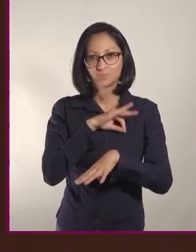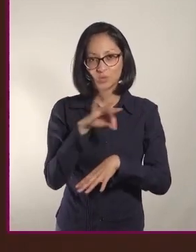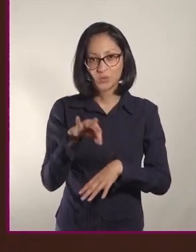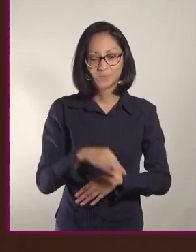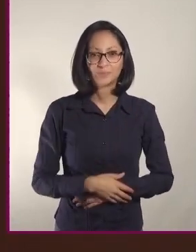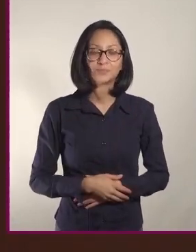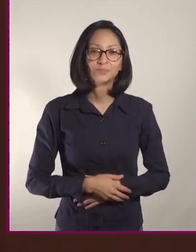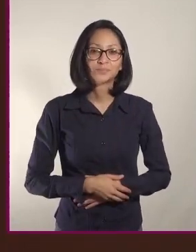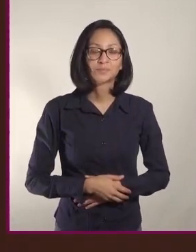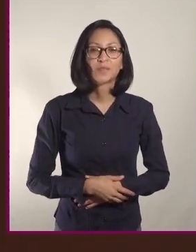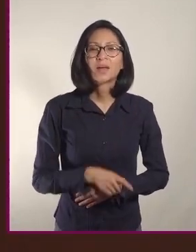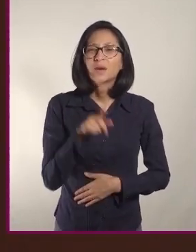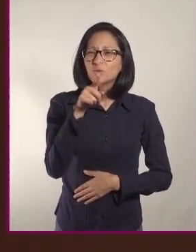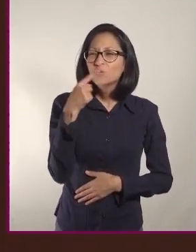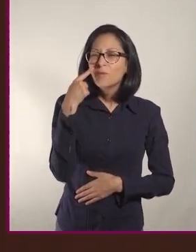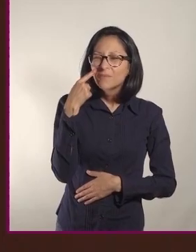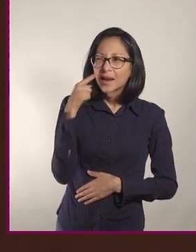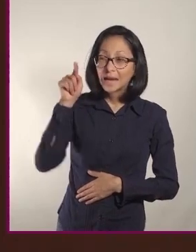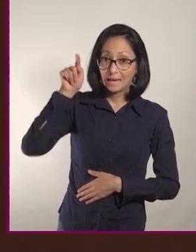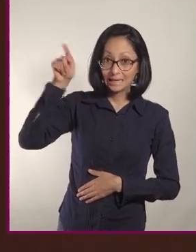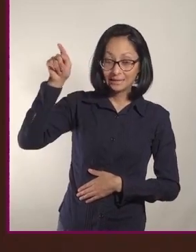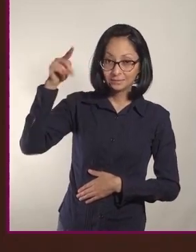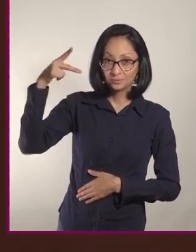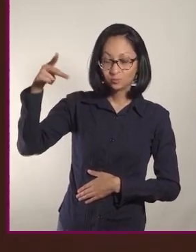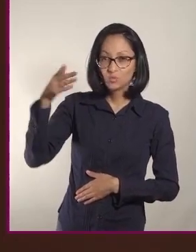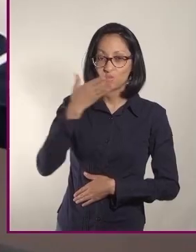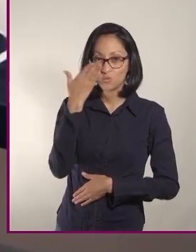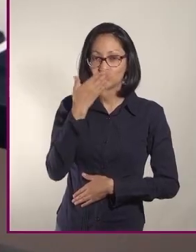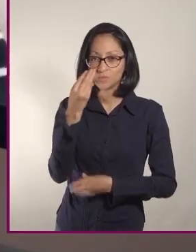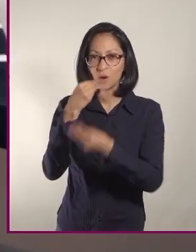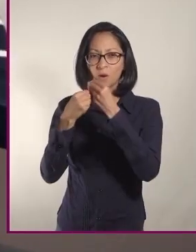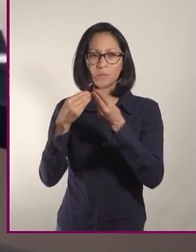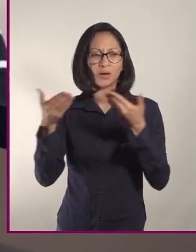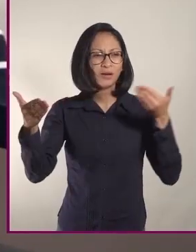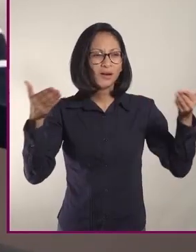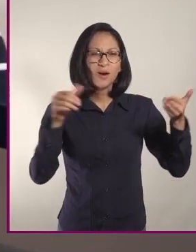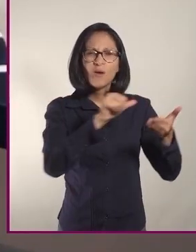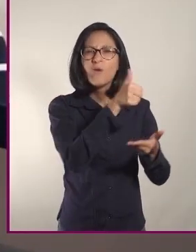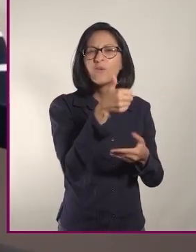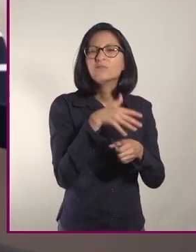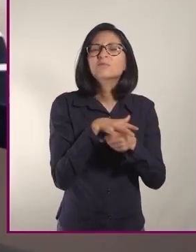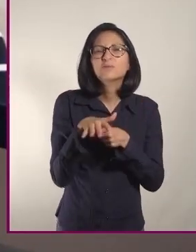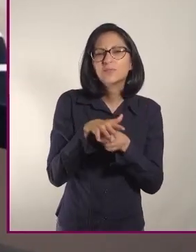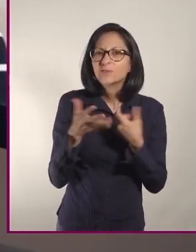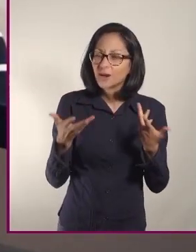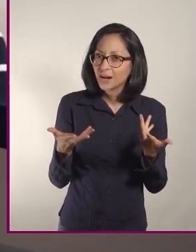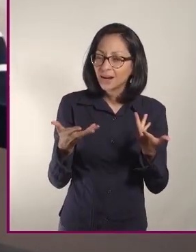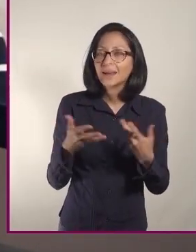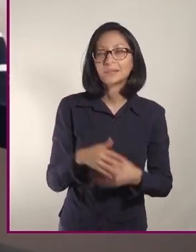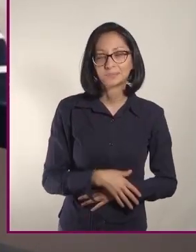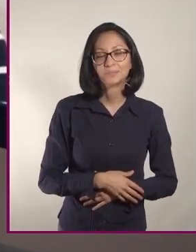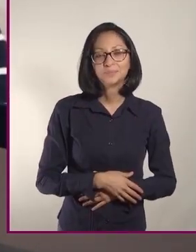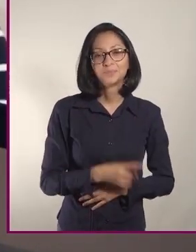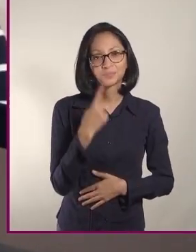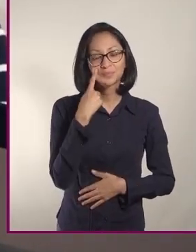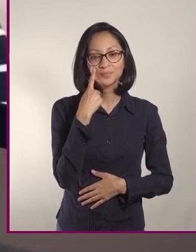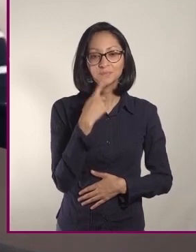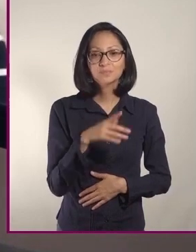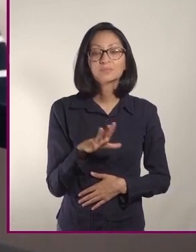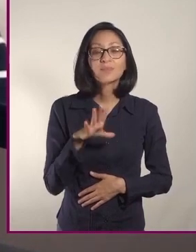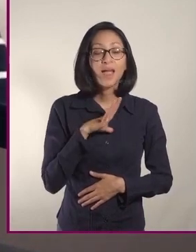distingue esa forma de alimentación, la mediterránea, de otras? Pues principalmente que hacen